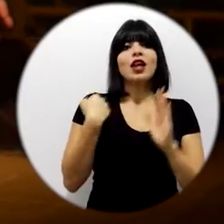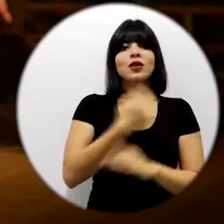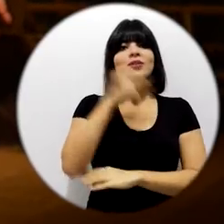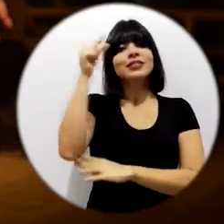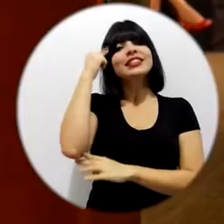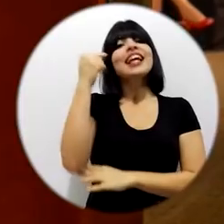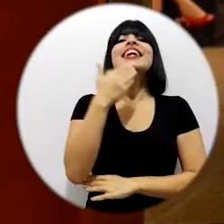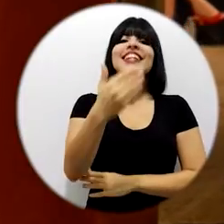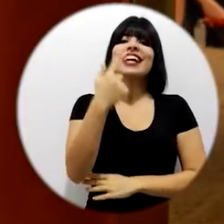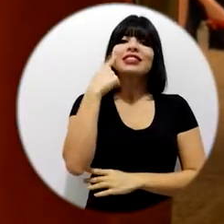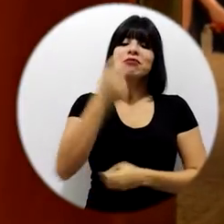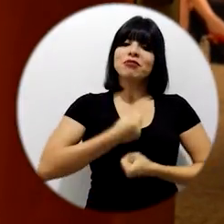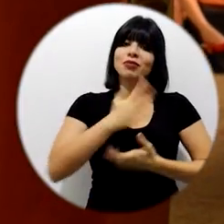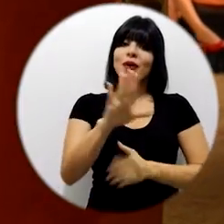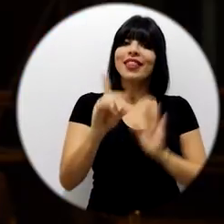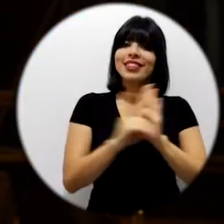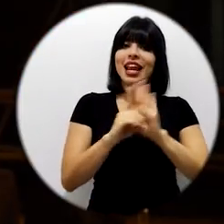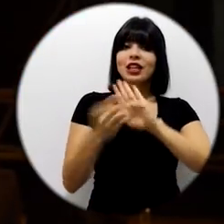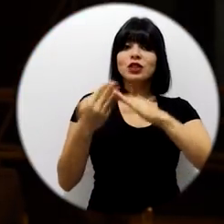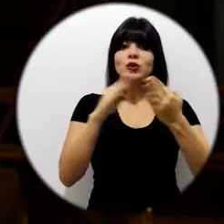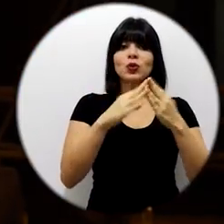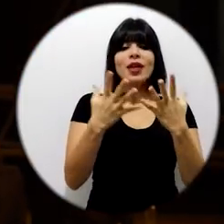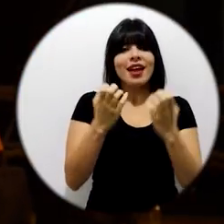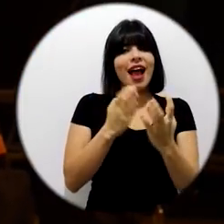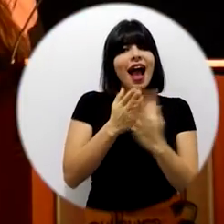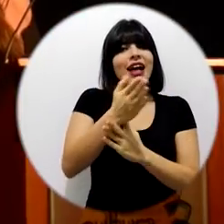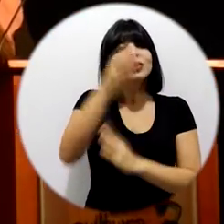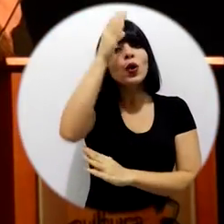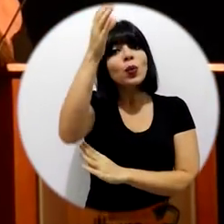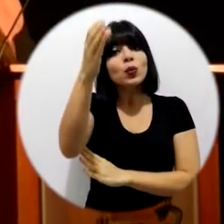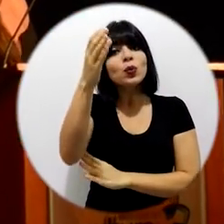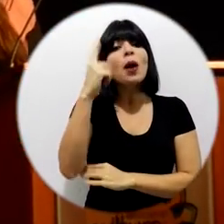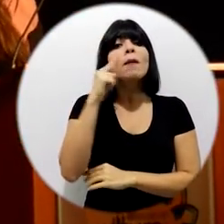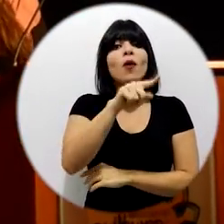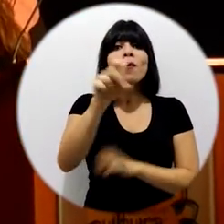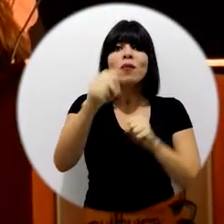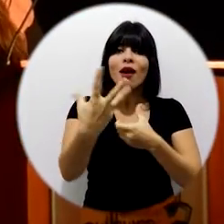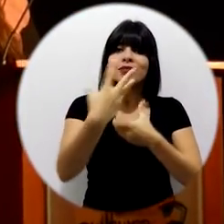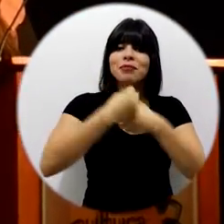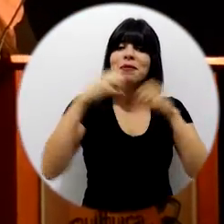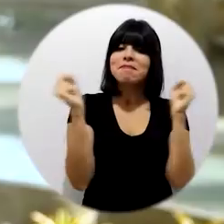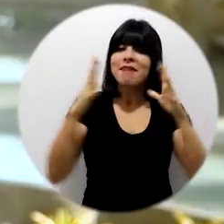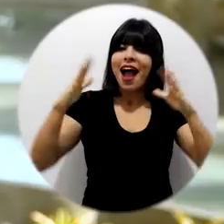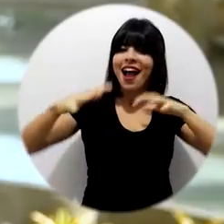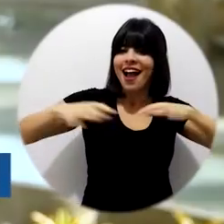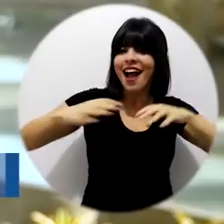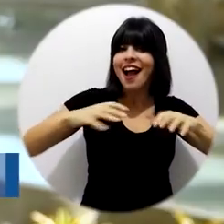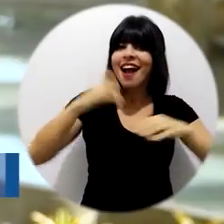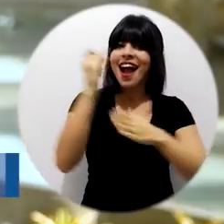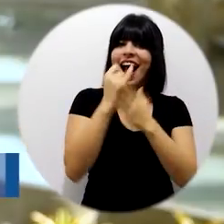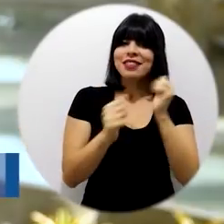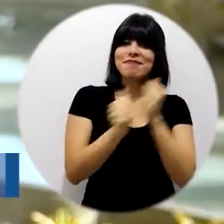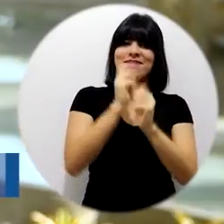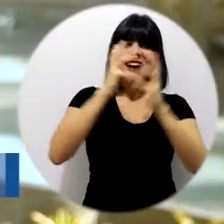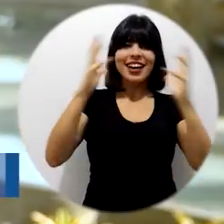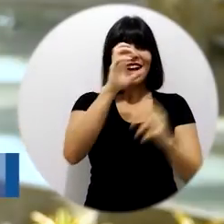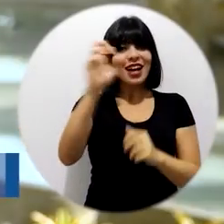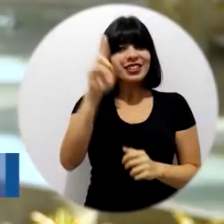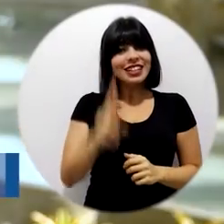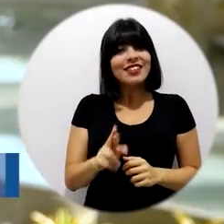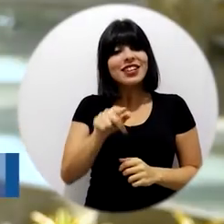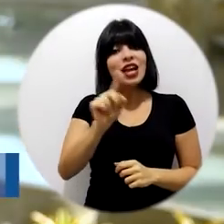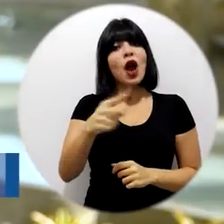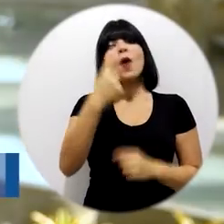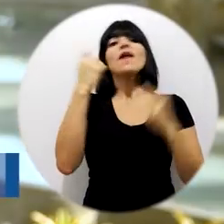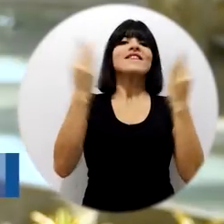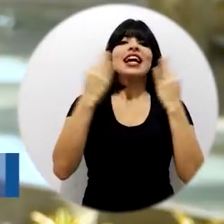Estado. Gracias por ejercer su derecho ciudadano y acceso a la cultura y por ser parte de la magia del evento artístico más grande de Costa Rica y